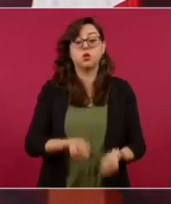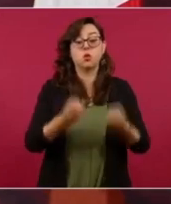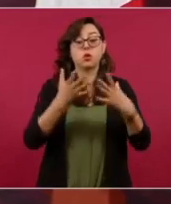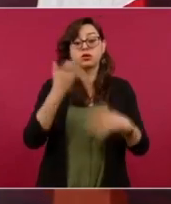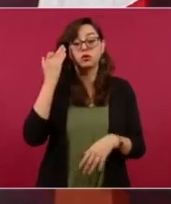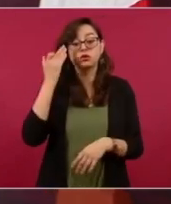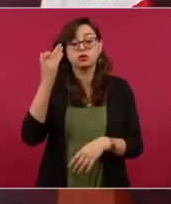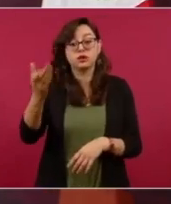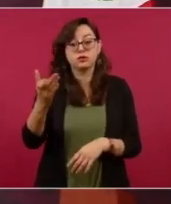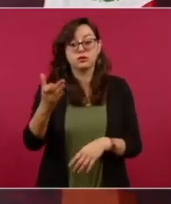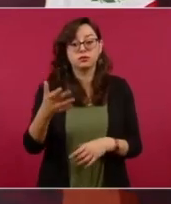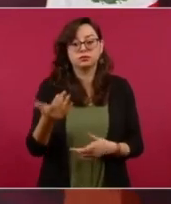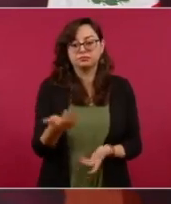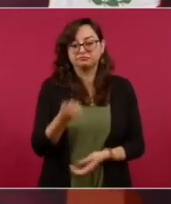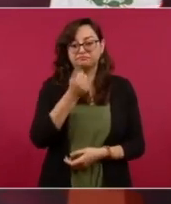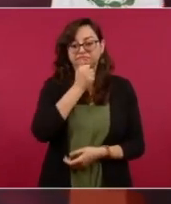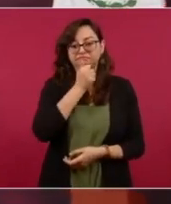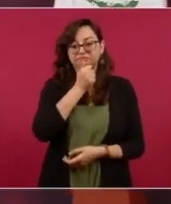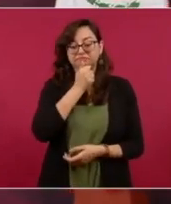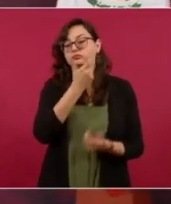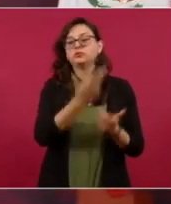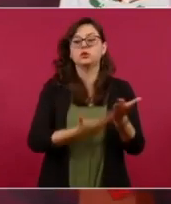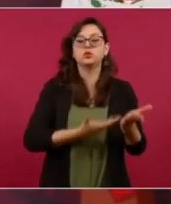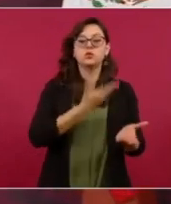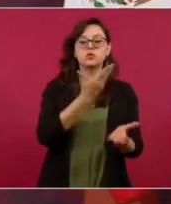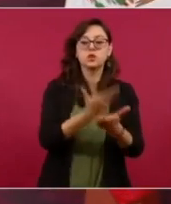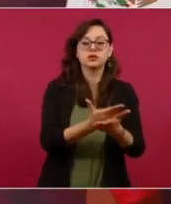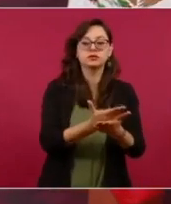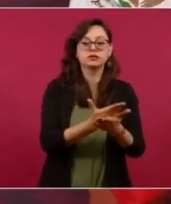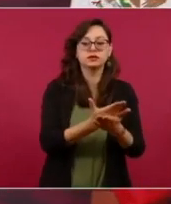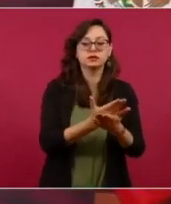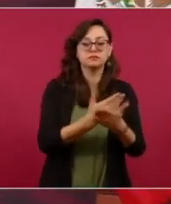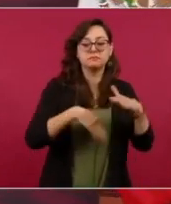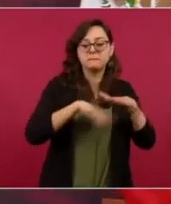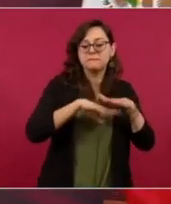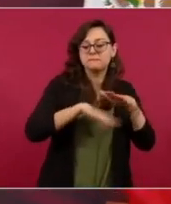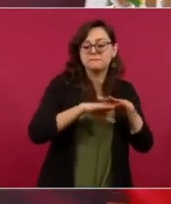perpetua, a cadena perpetua,